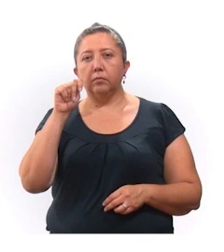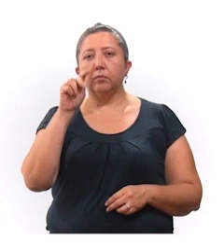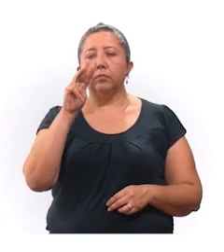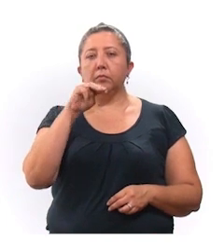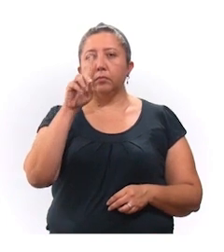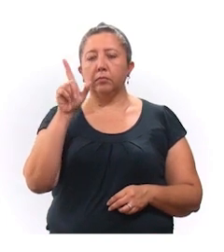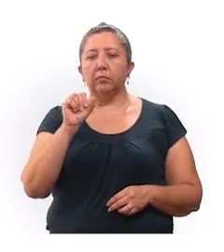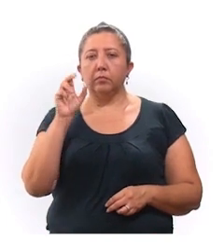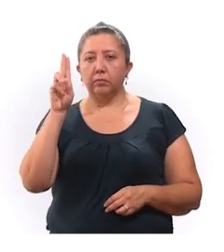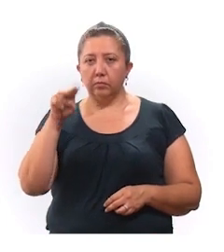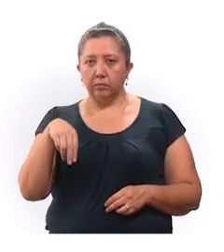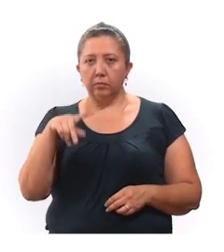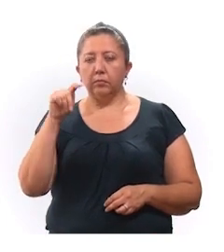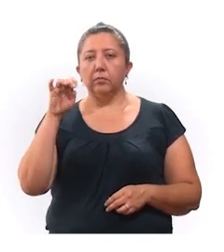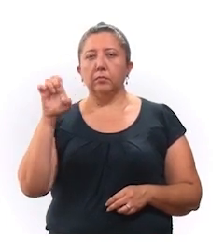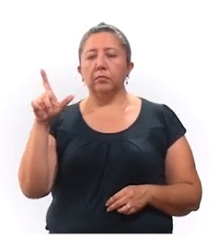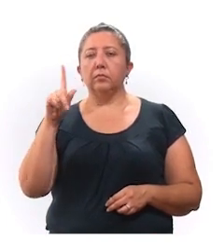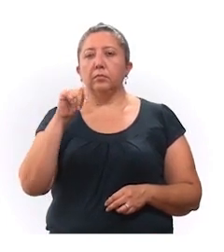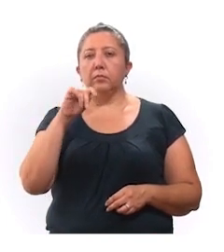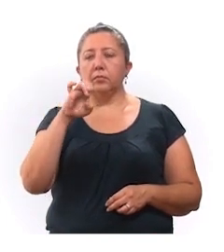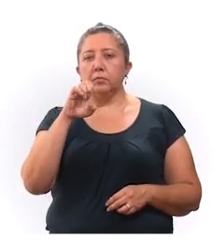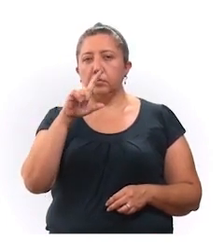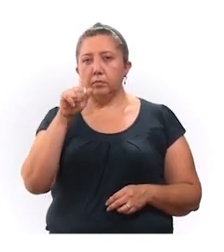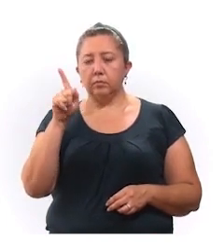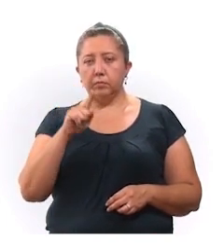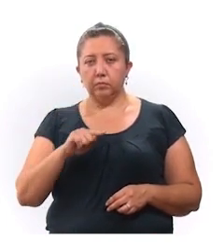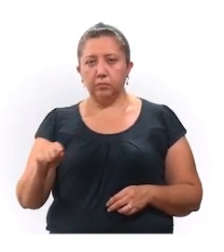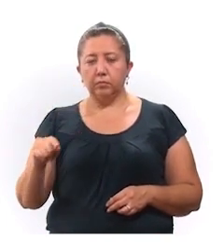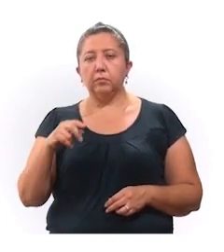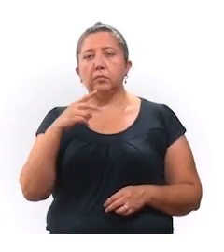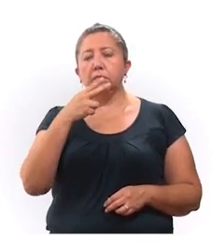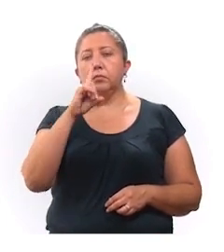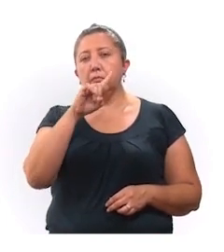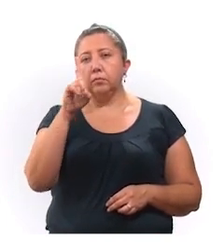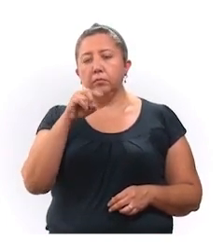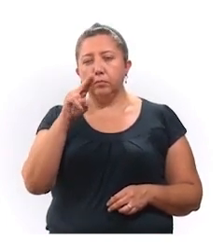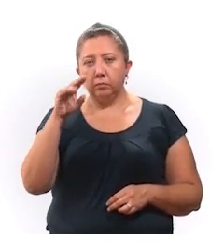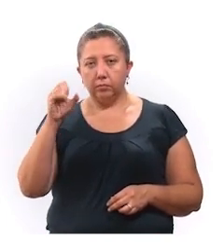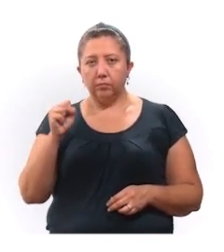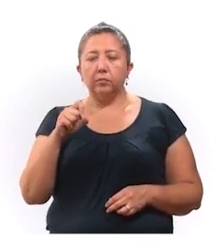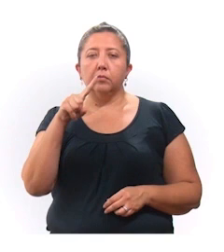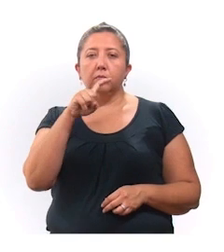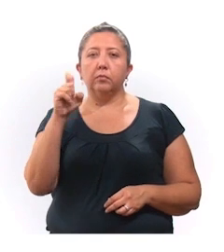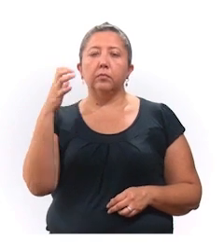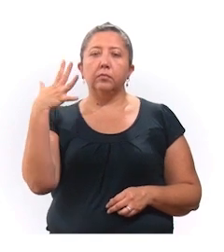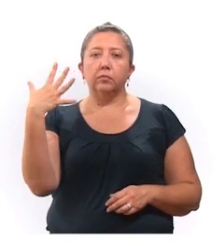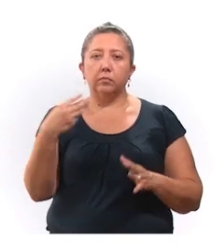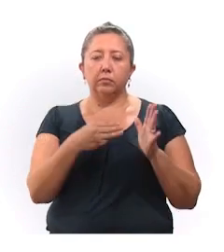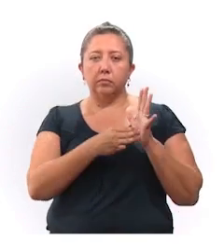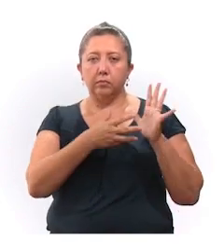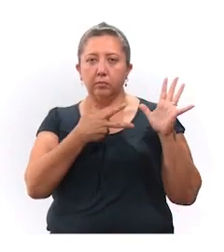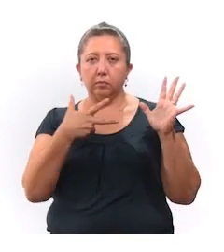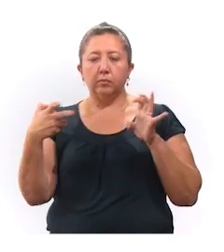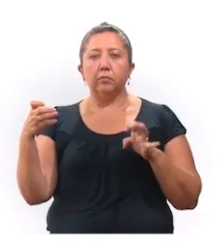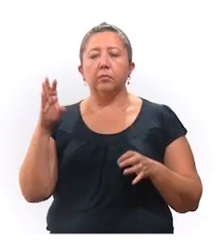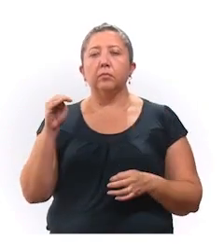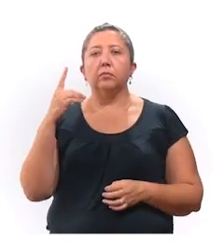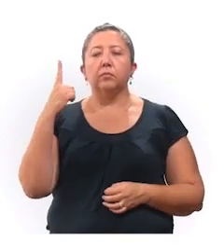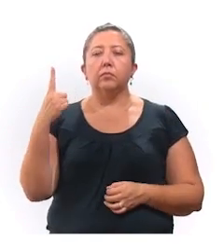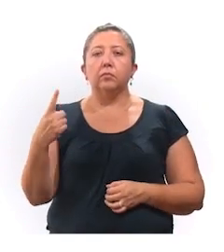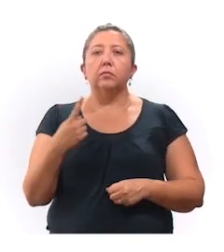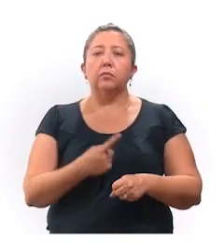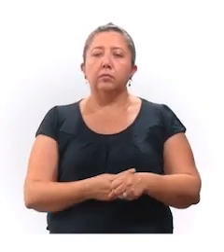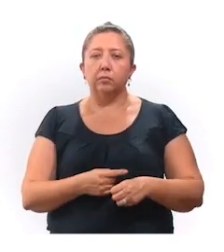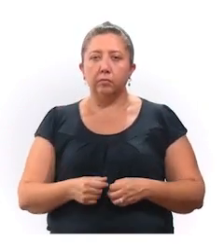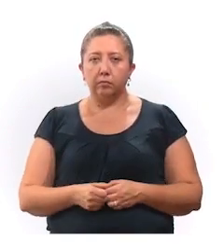Temozom, Tikul, Tetis, Tishkocop y Tsukacap. De los 105,891